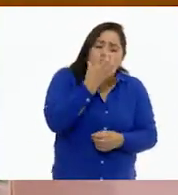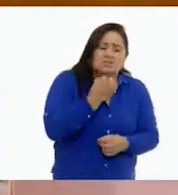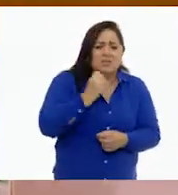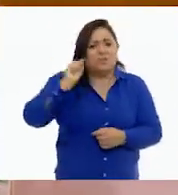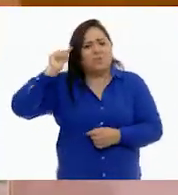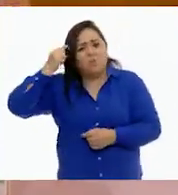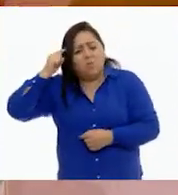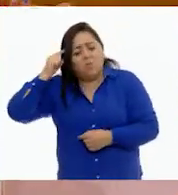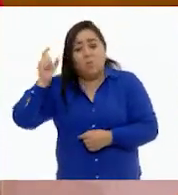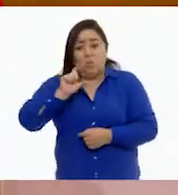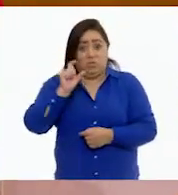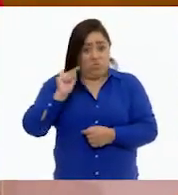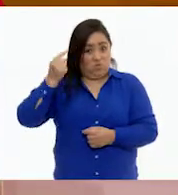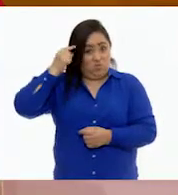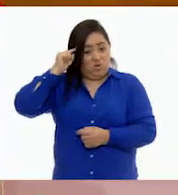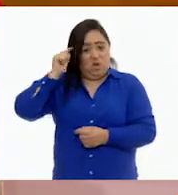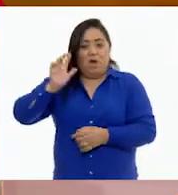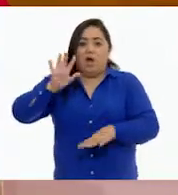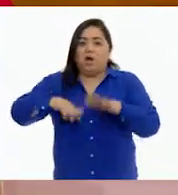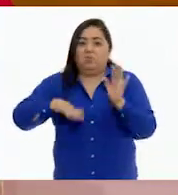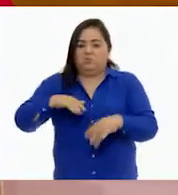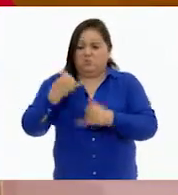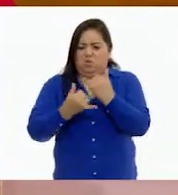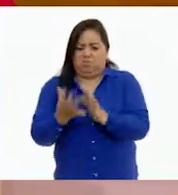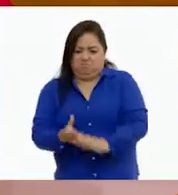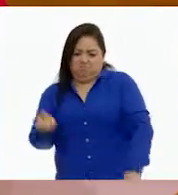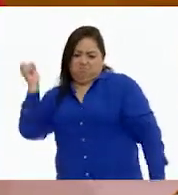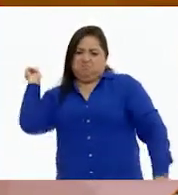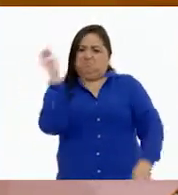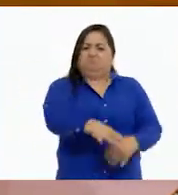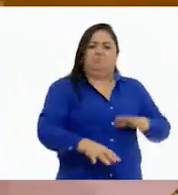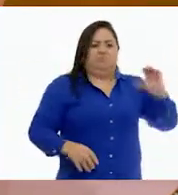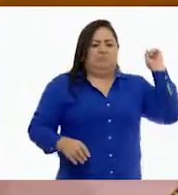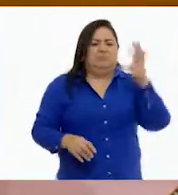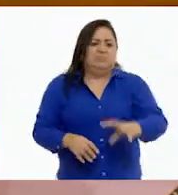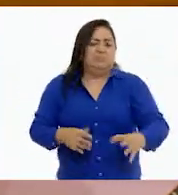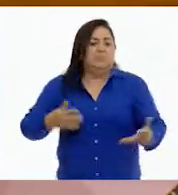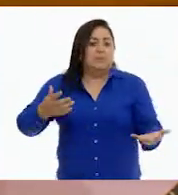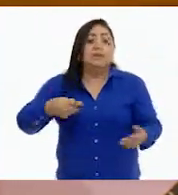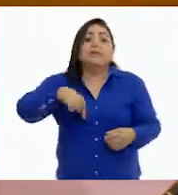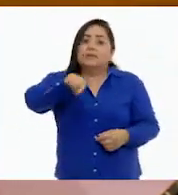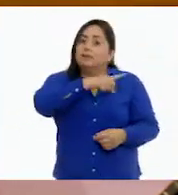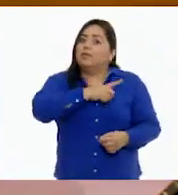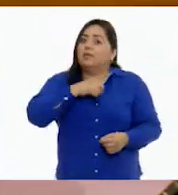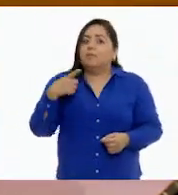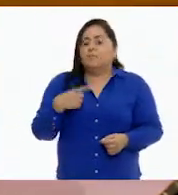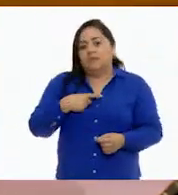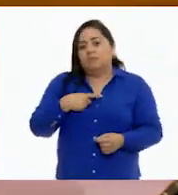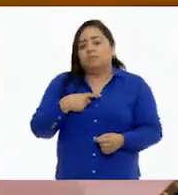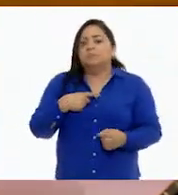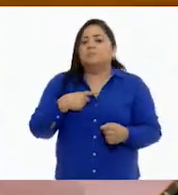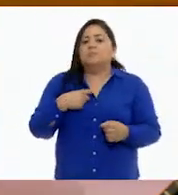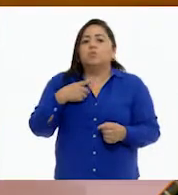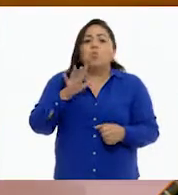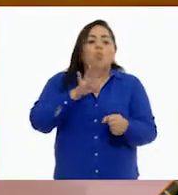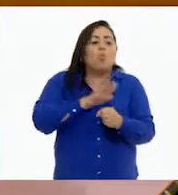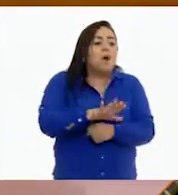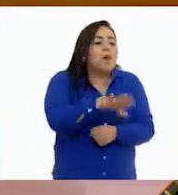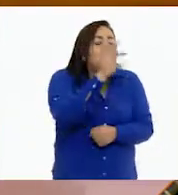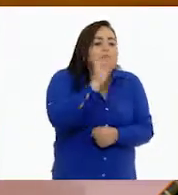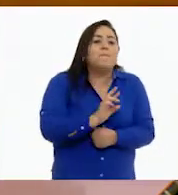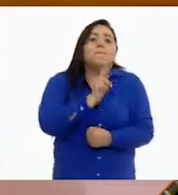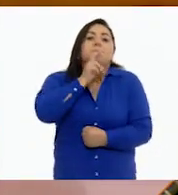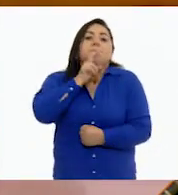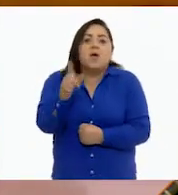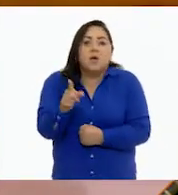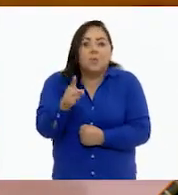enojado. Cuando nos enojamos, aventamos nuestros juguetes. Y bueno, tenemos nosotros que ser capaces de elegir una buena